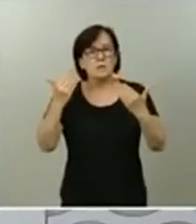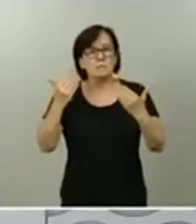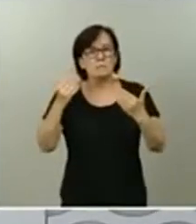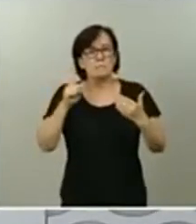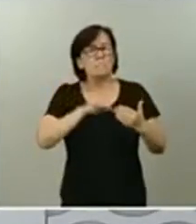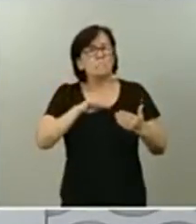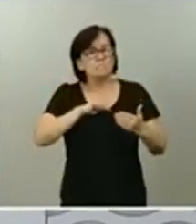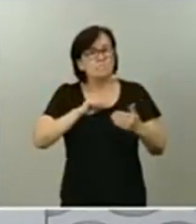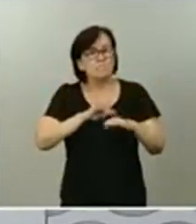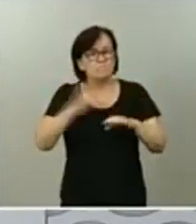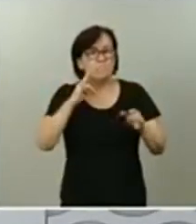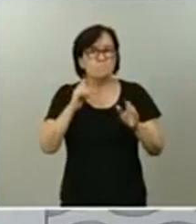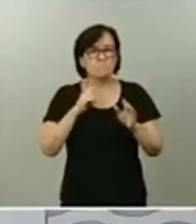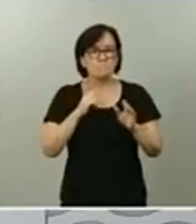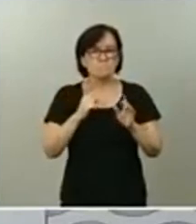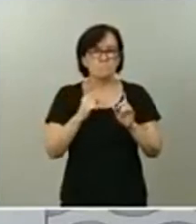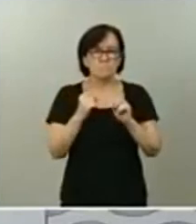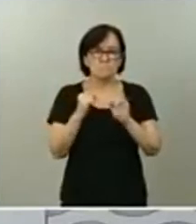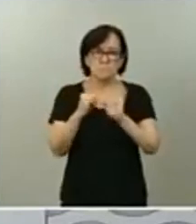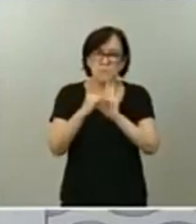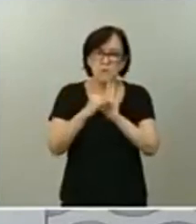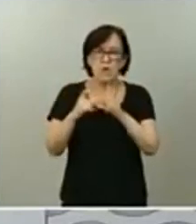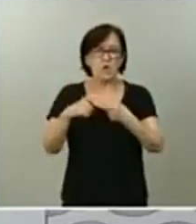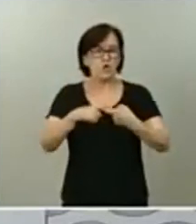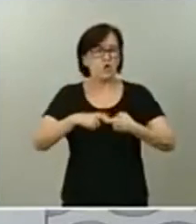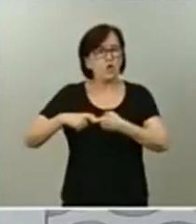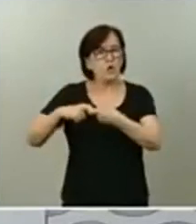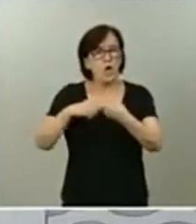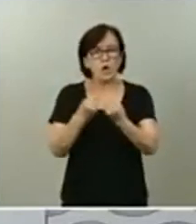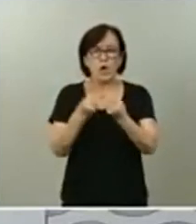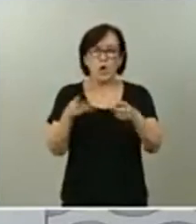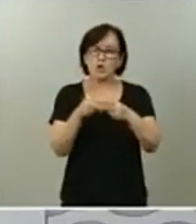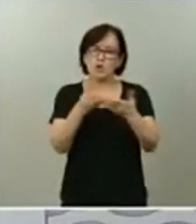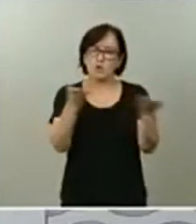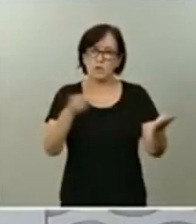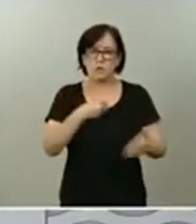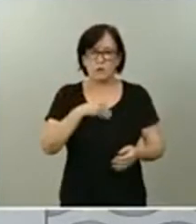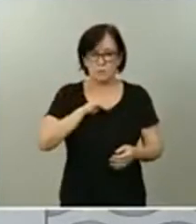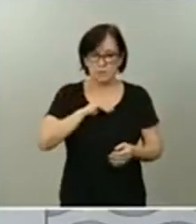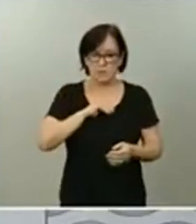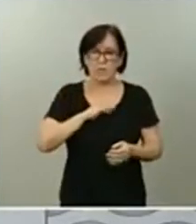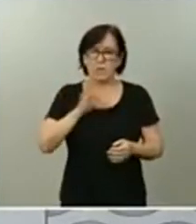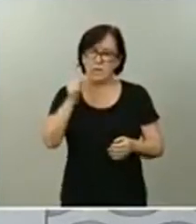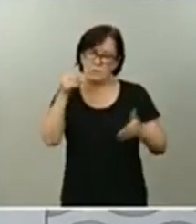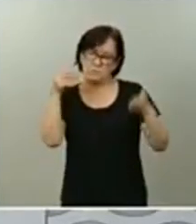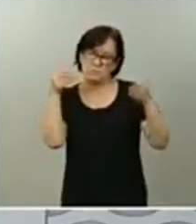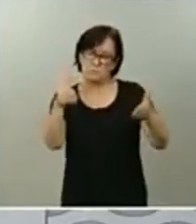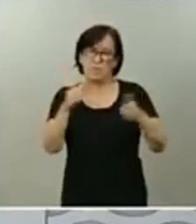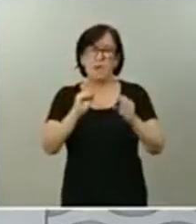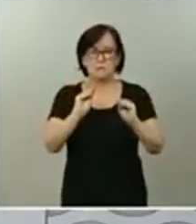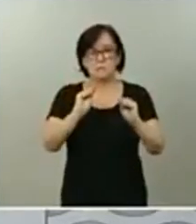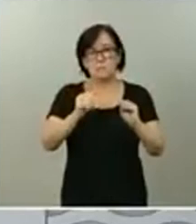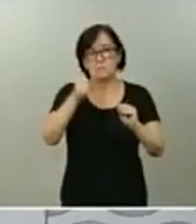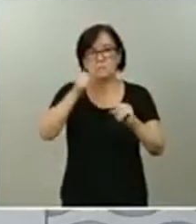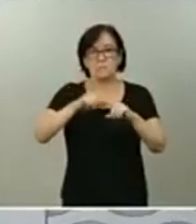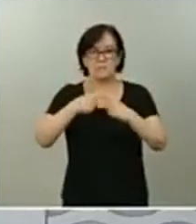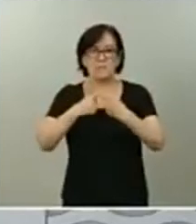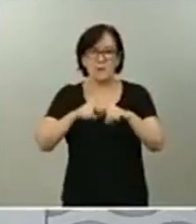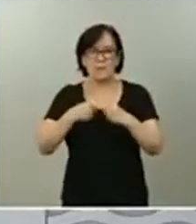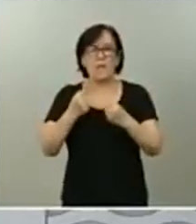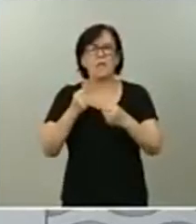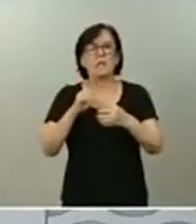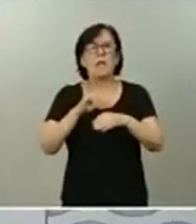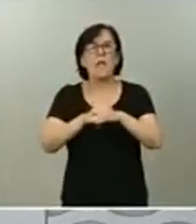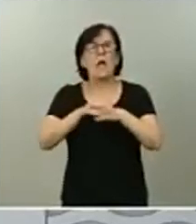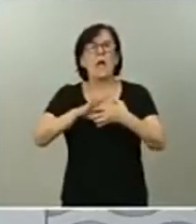la cercanía, la solidaridad con toda la sociedad española y especialmente con los familiares y con los amigos de las personas